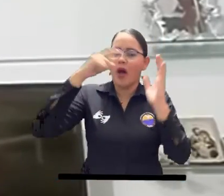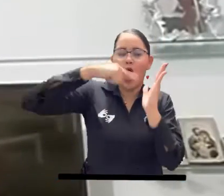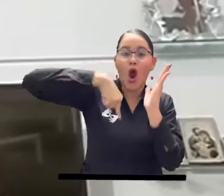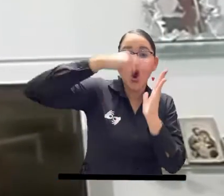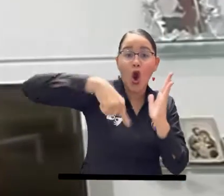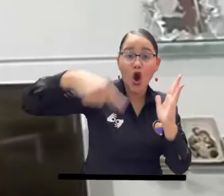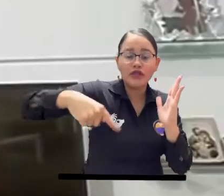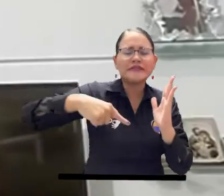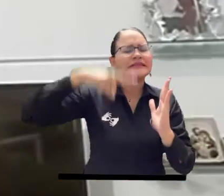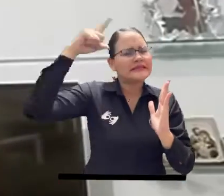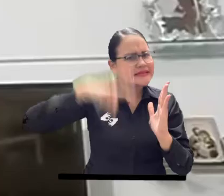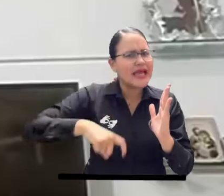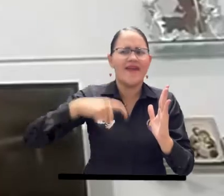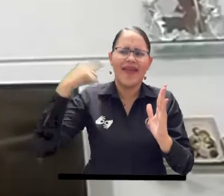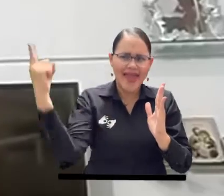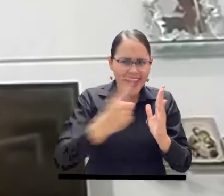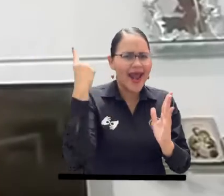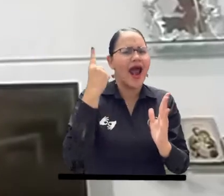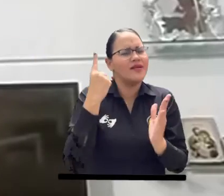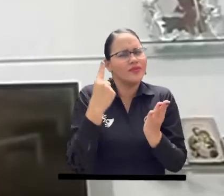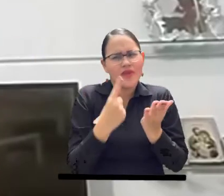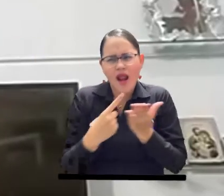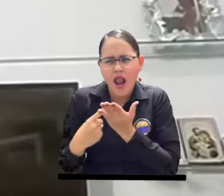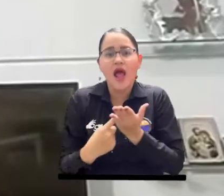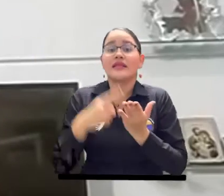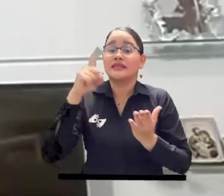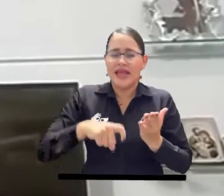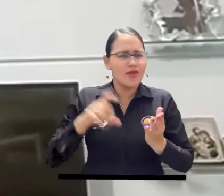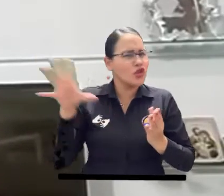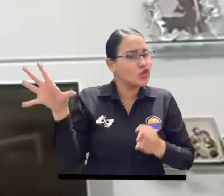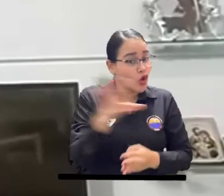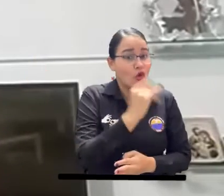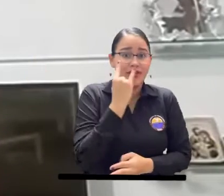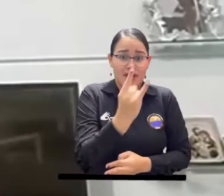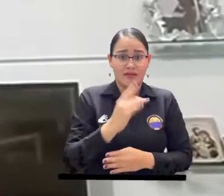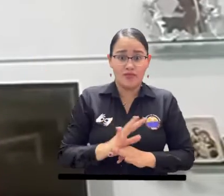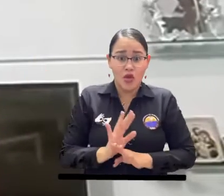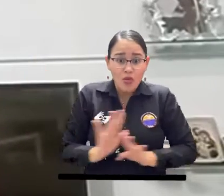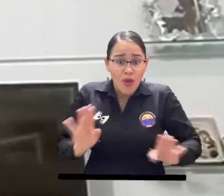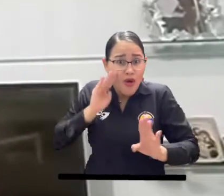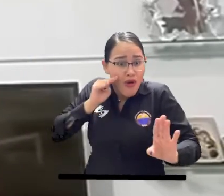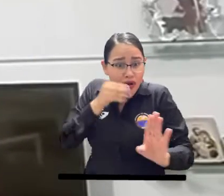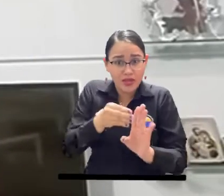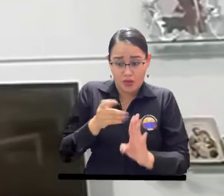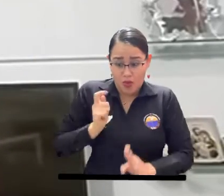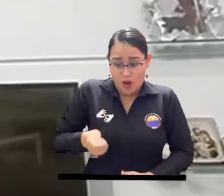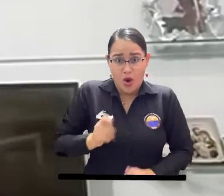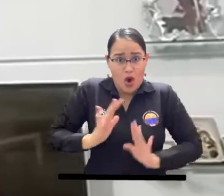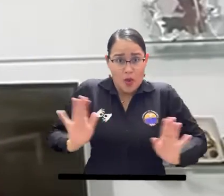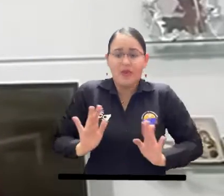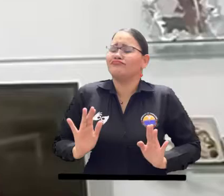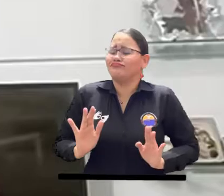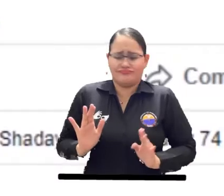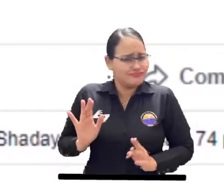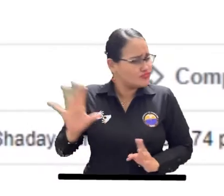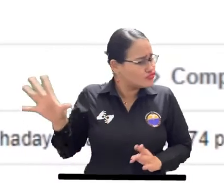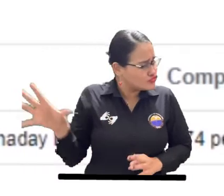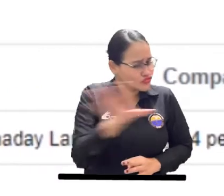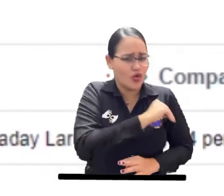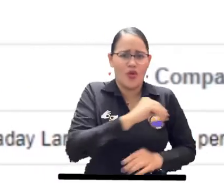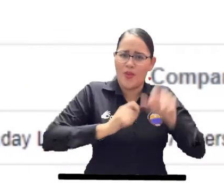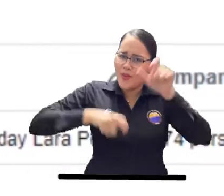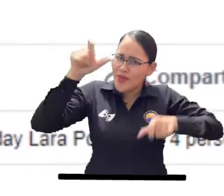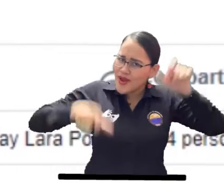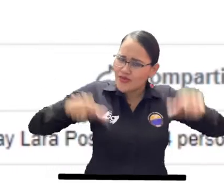nos interesa a todos no sólo los abogados sino en todas las ramas del conocimiento y a todas las personas del común la